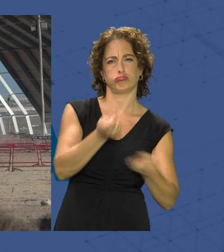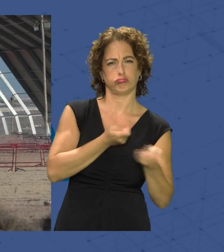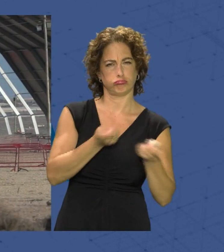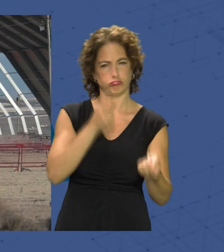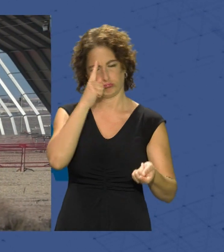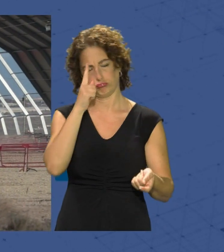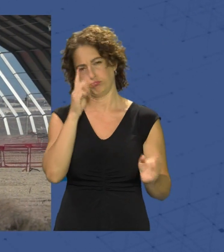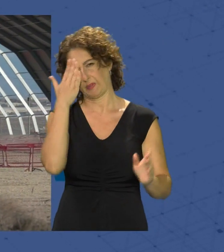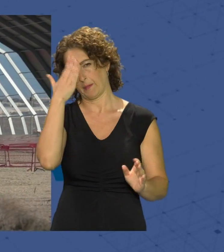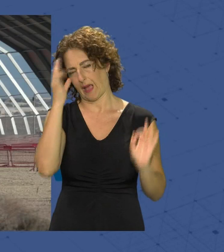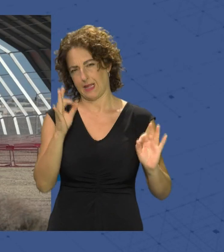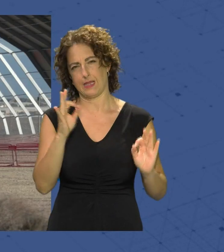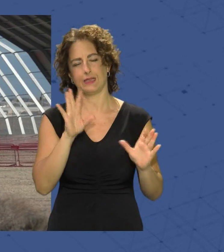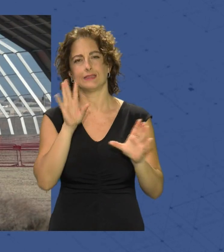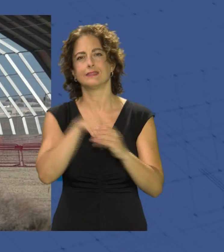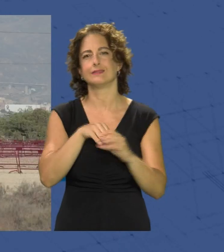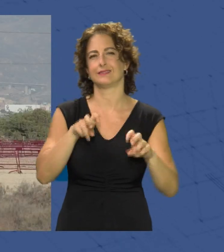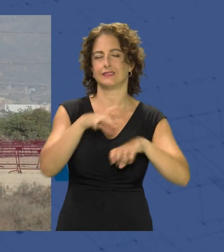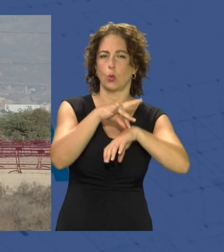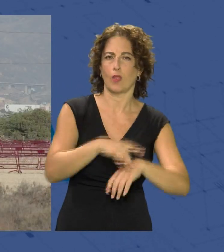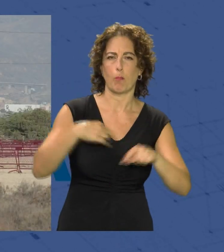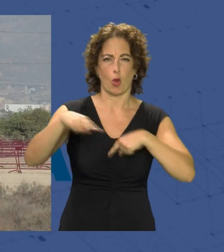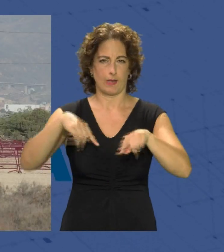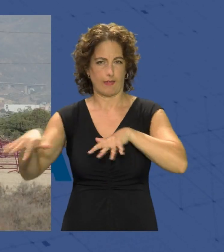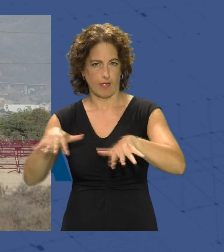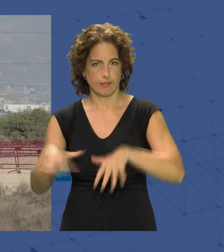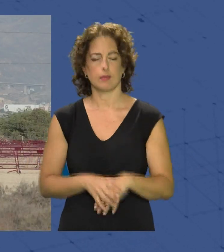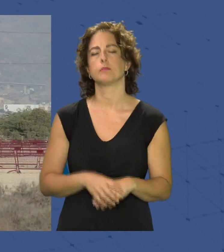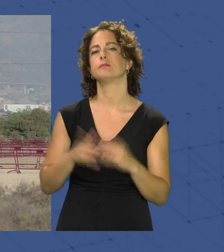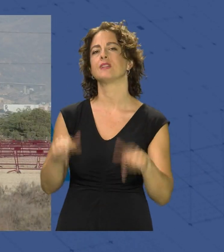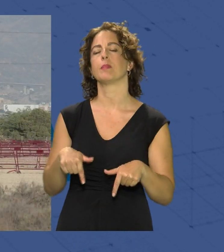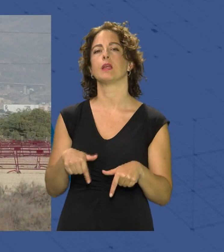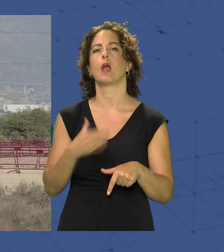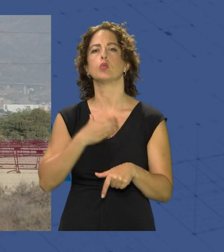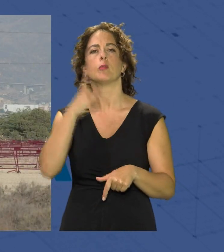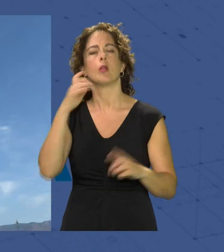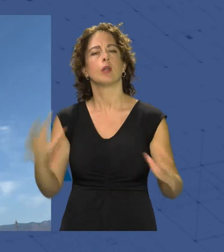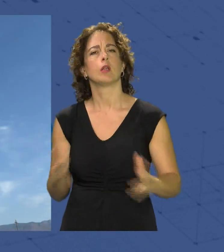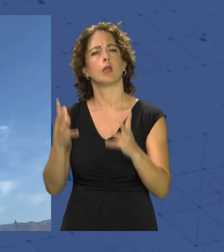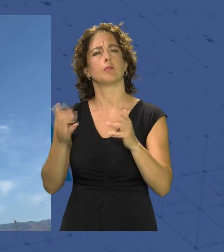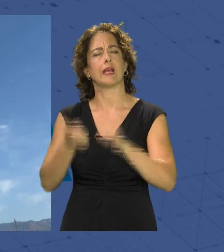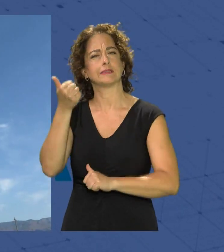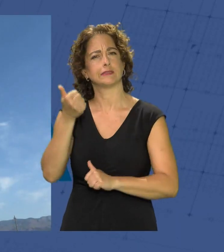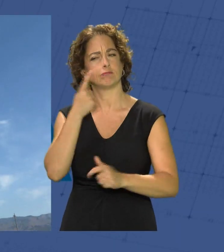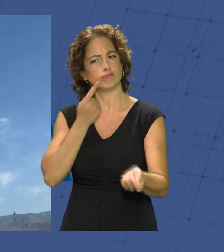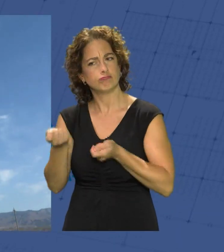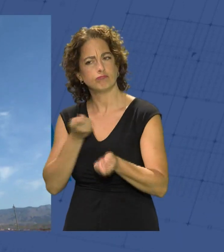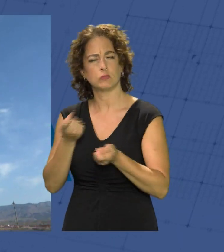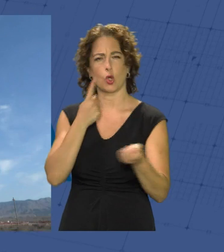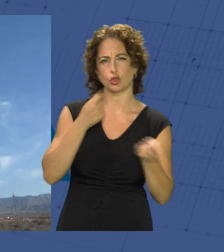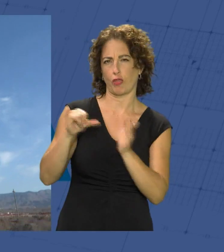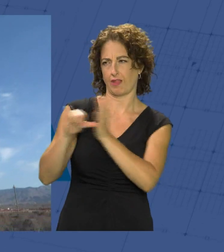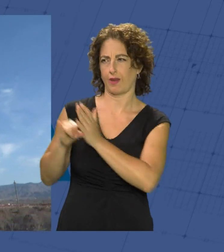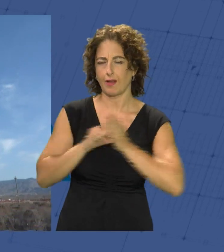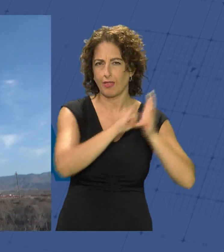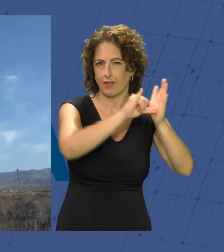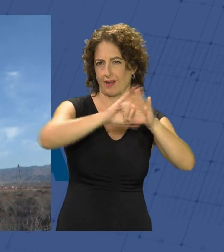principalmente en materia de seguridad y movilidad Además por parte del Ayuntamiento de Almería se intensificará la labor de vigilancia y control en zonas aledañas al